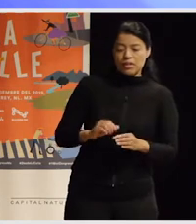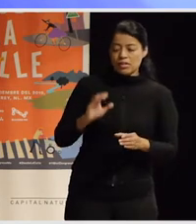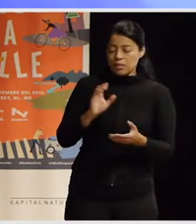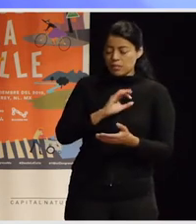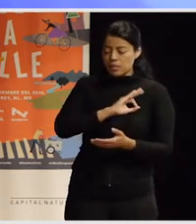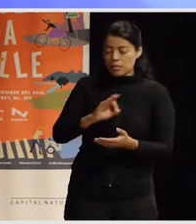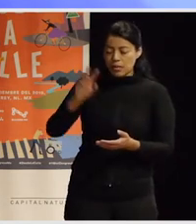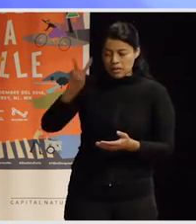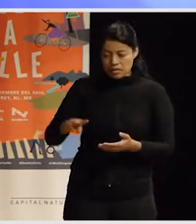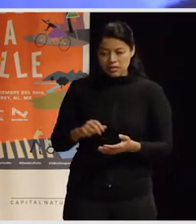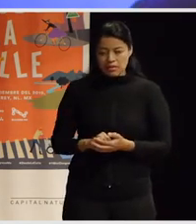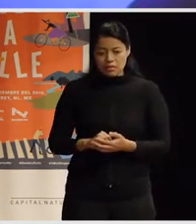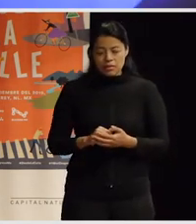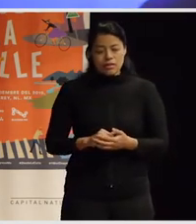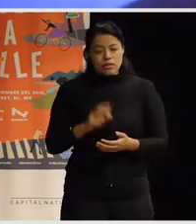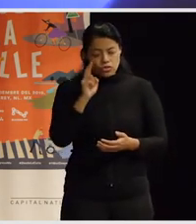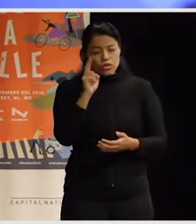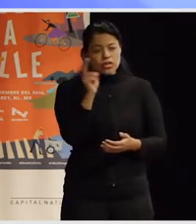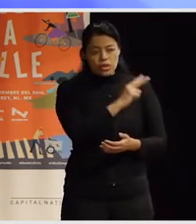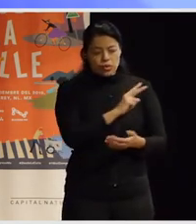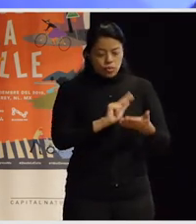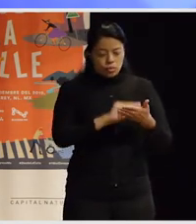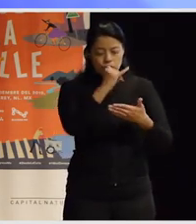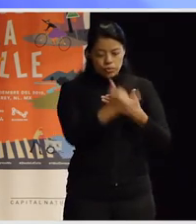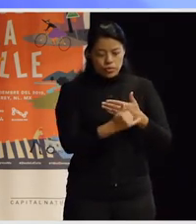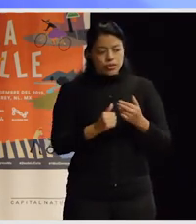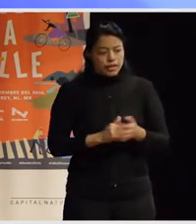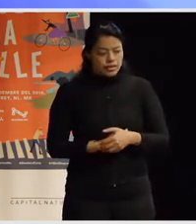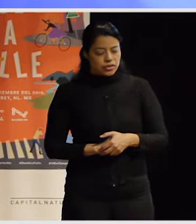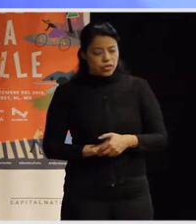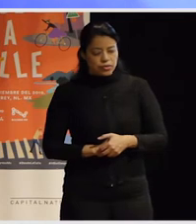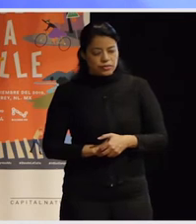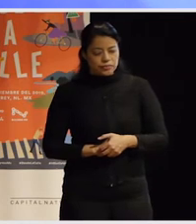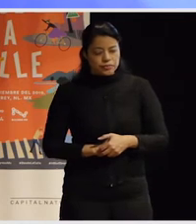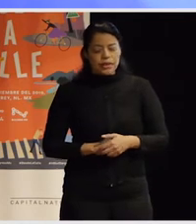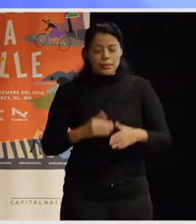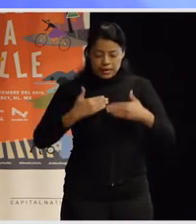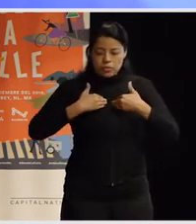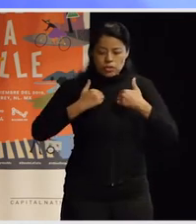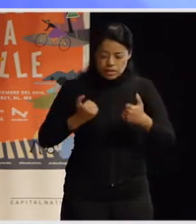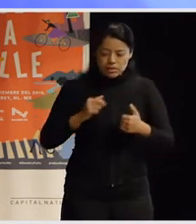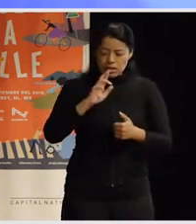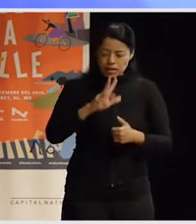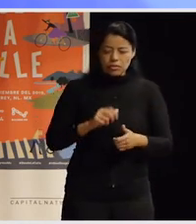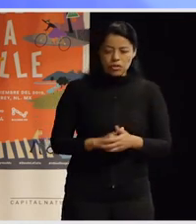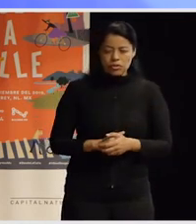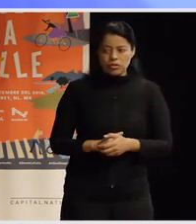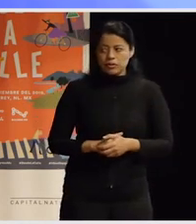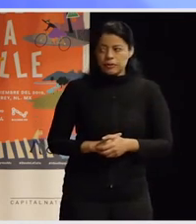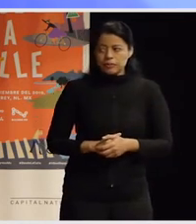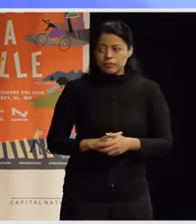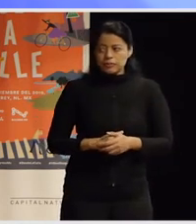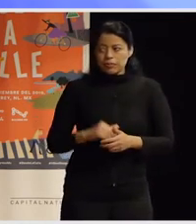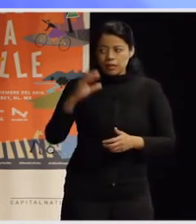Vale, mira, les voy a compartir así alguna imagen de algún proyecto porque yo creo que se entienden mejor, ¿no? Viendo un poco las